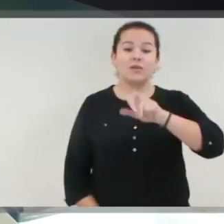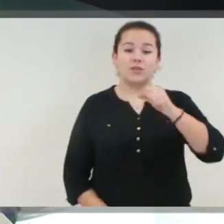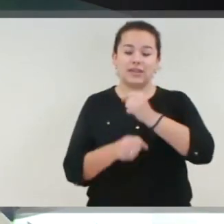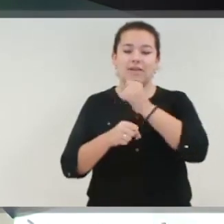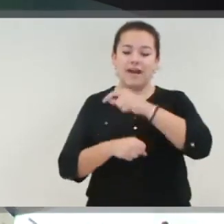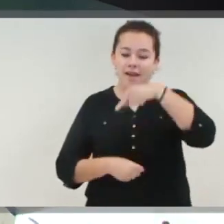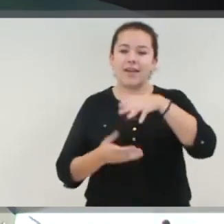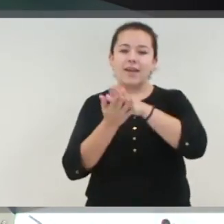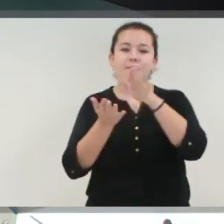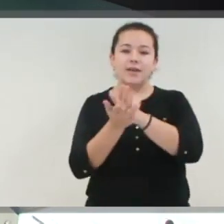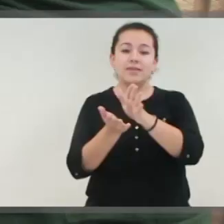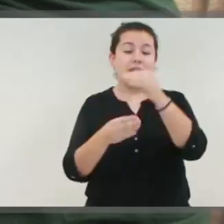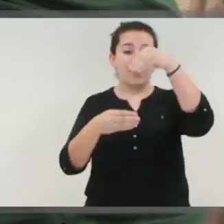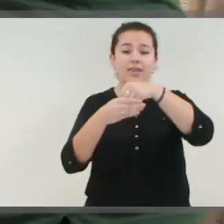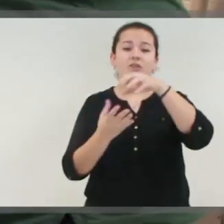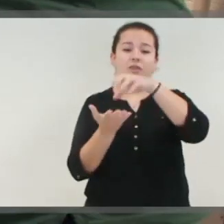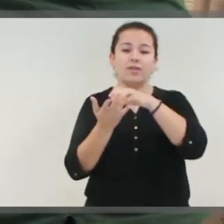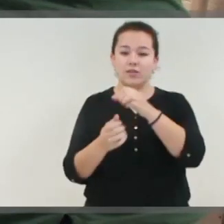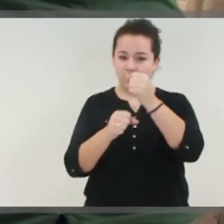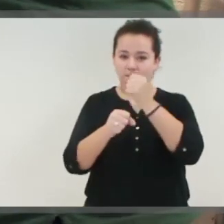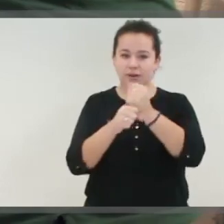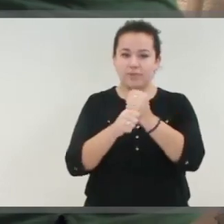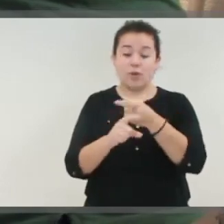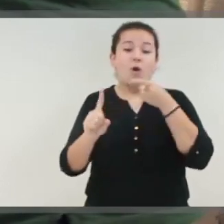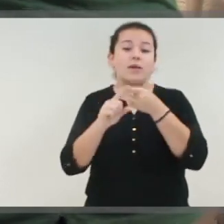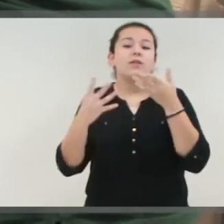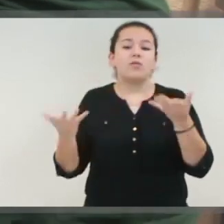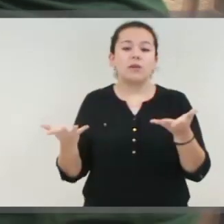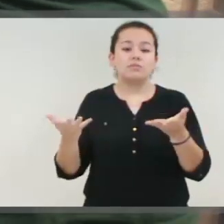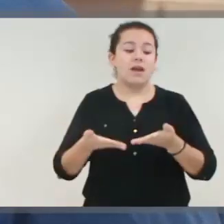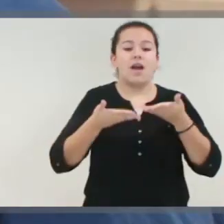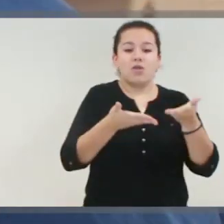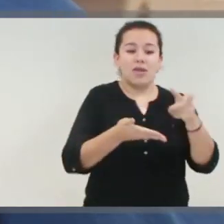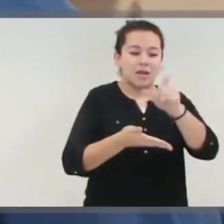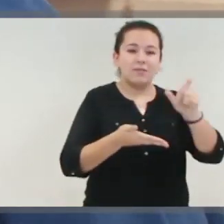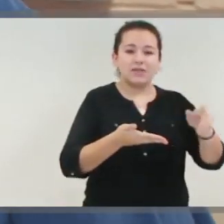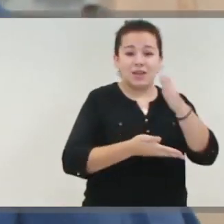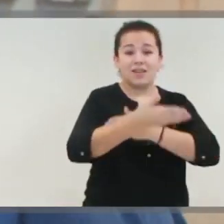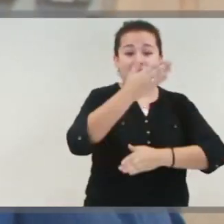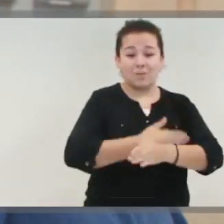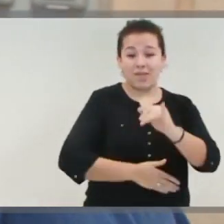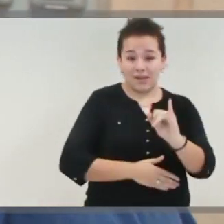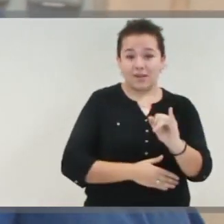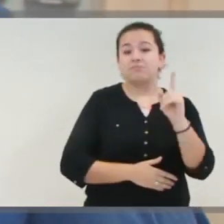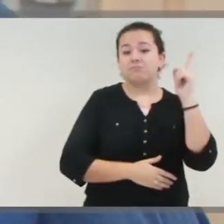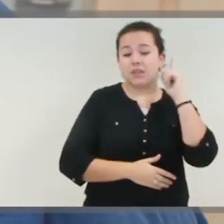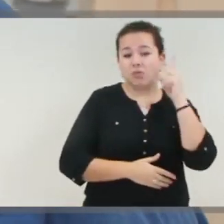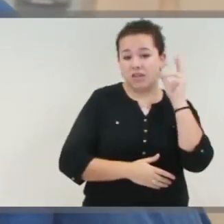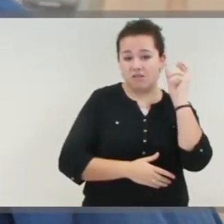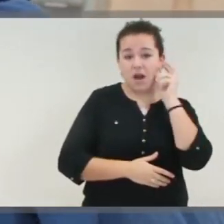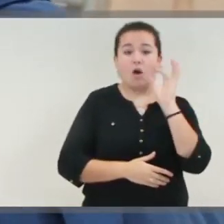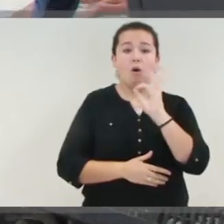Cinco personas trabajan en la imprenta que forma parte del centro de empleo. La finalidad es ayudar a los usuarios que por su discapacidad